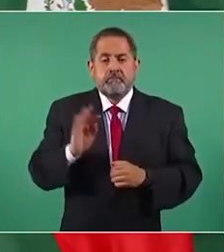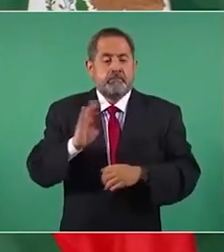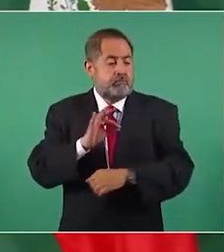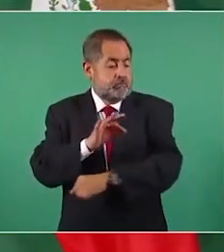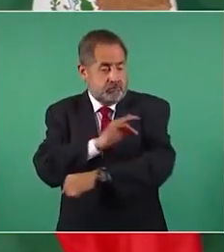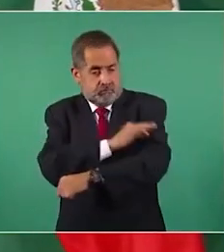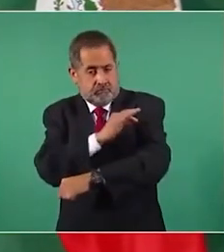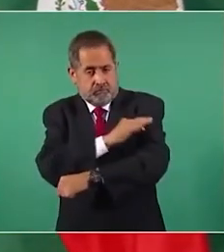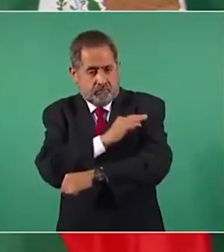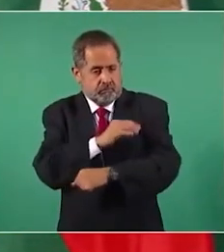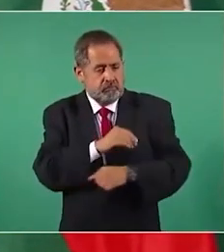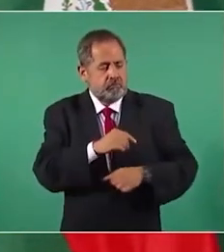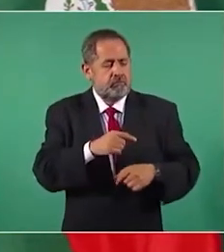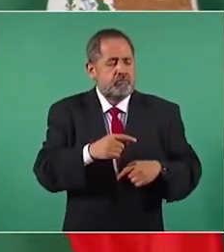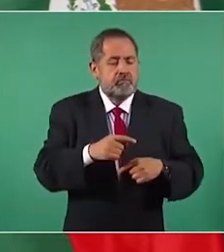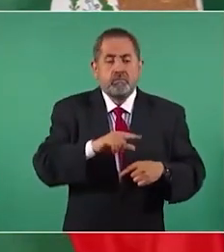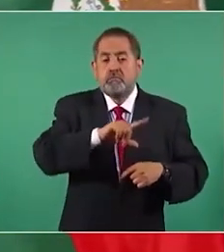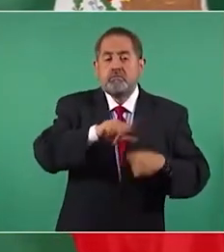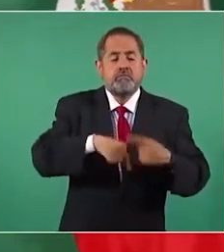reacciones